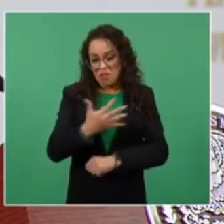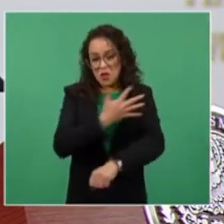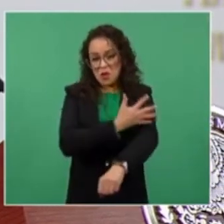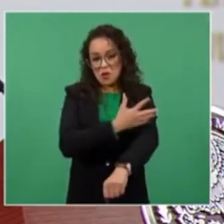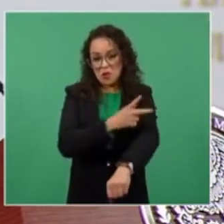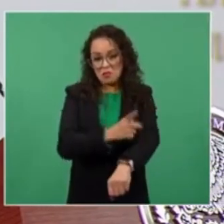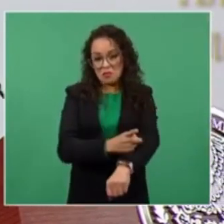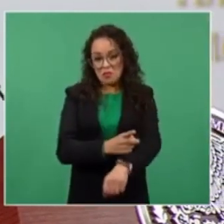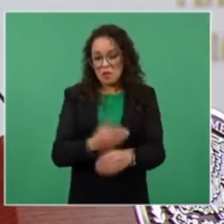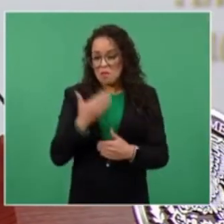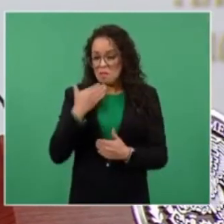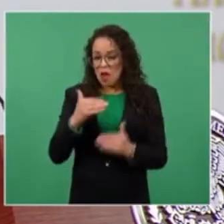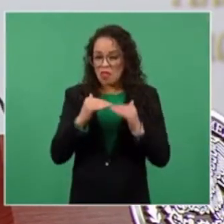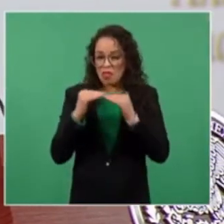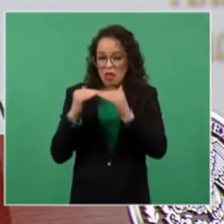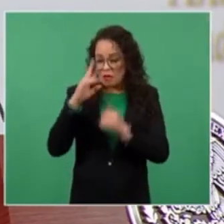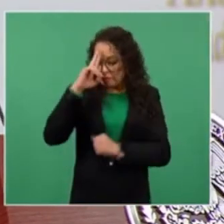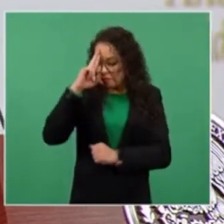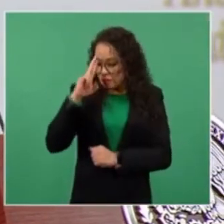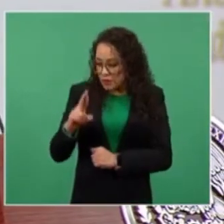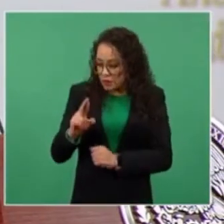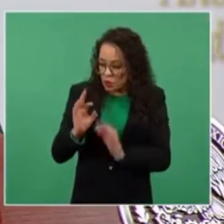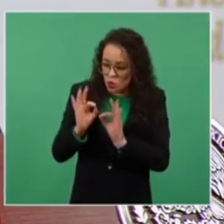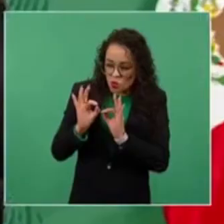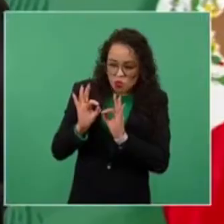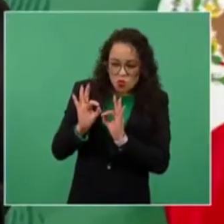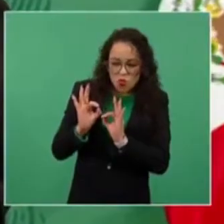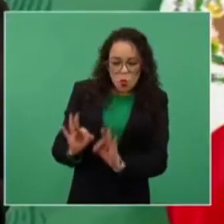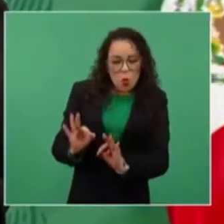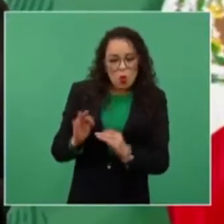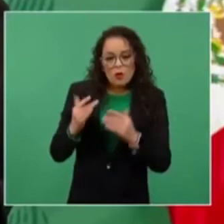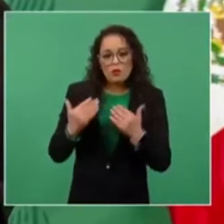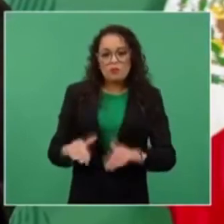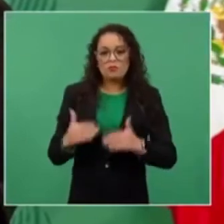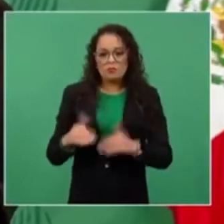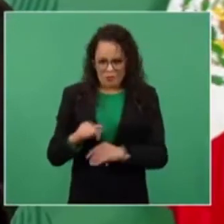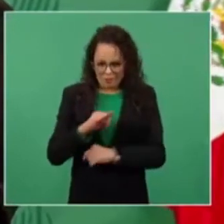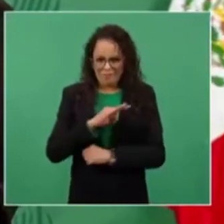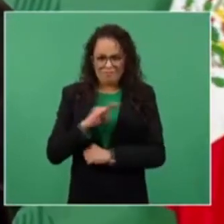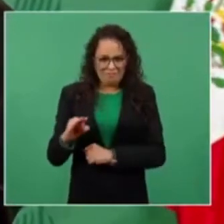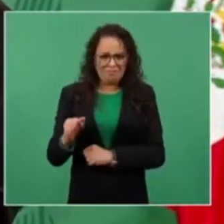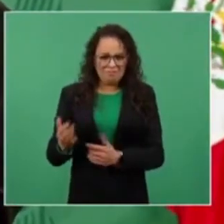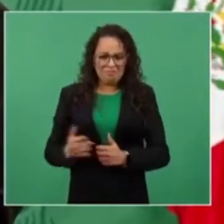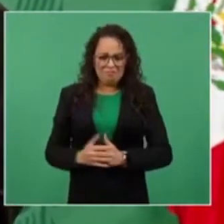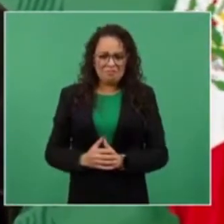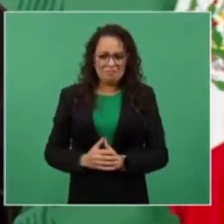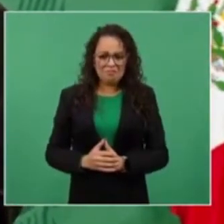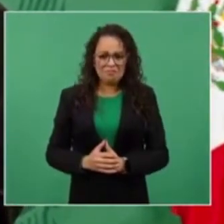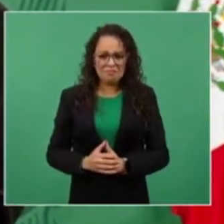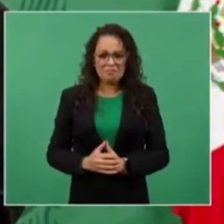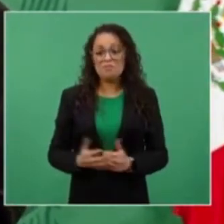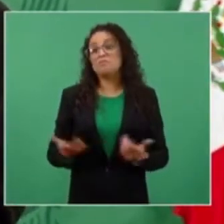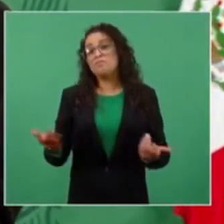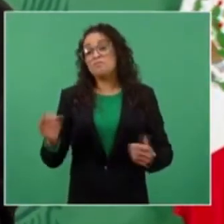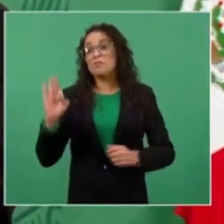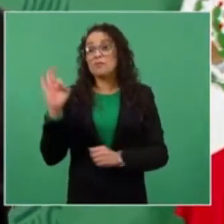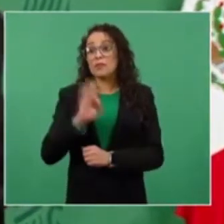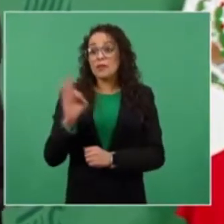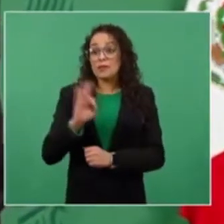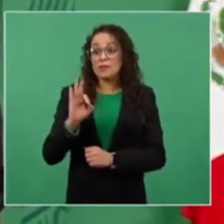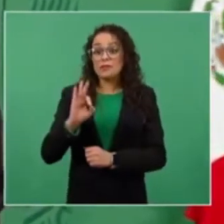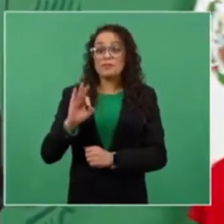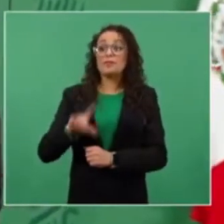auténticos y en otras circunstancias está